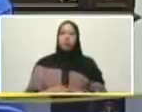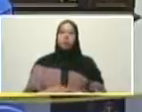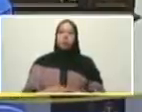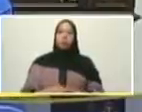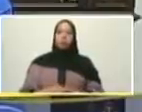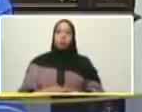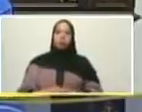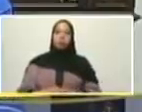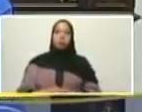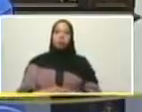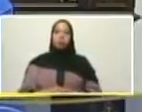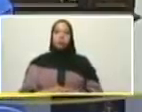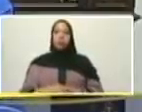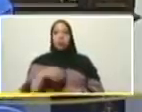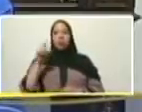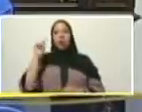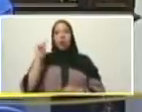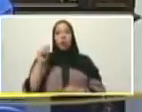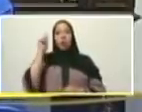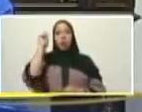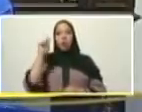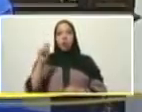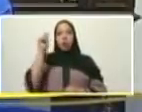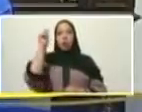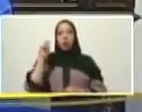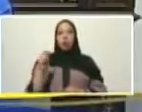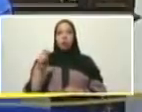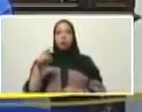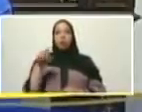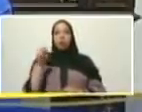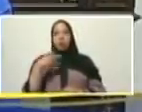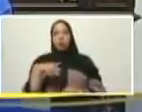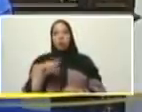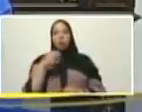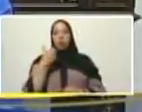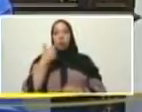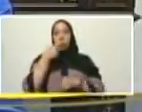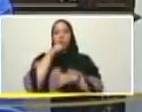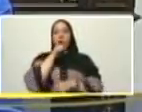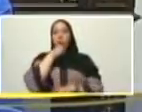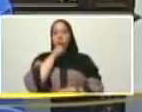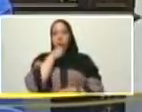jubilaciones jubilados pensiones pensionadas